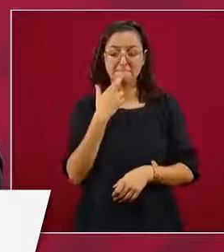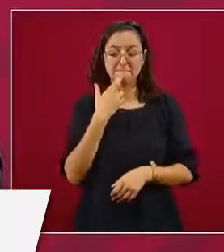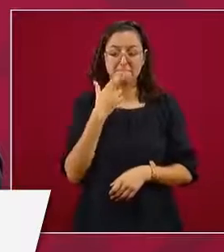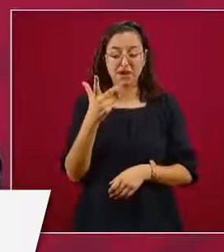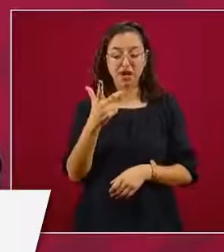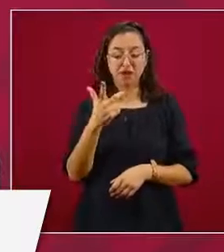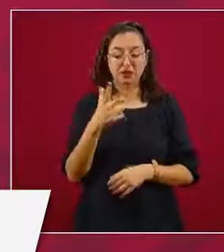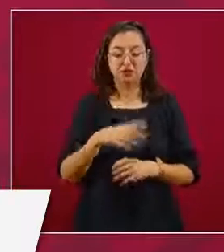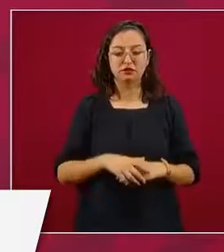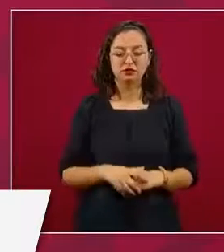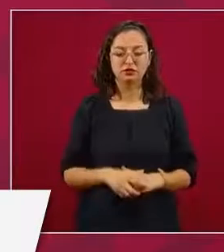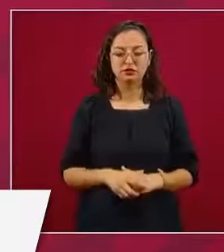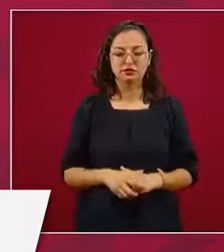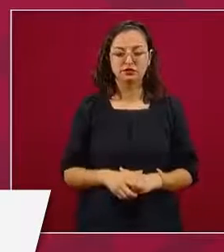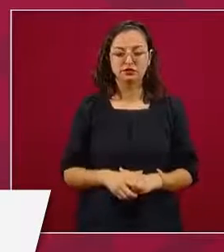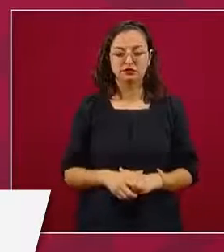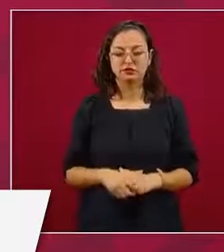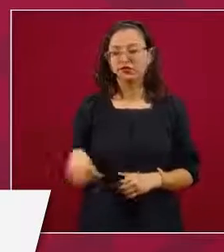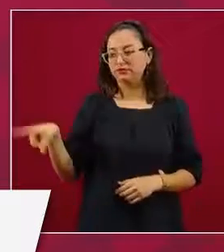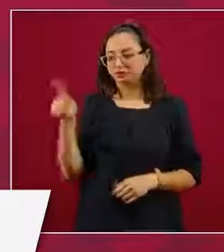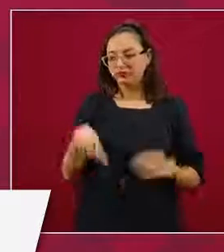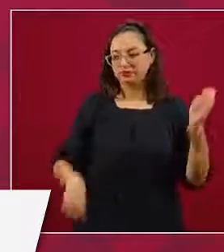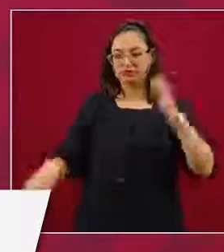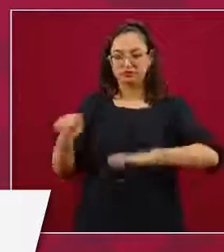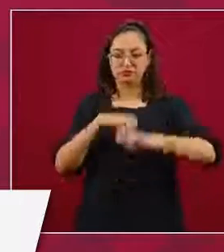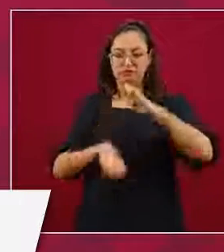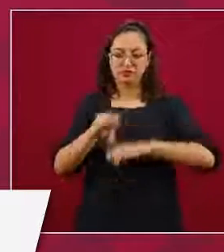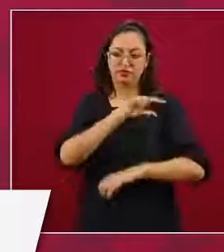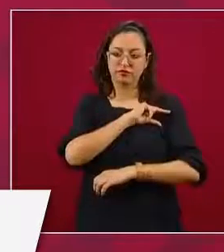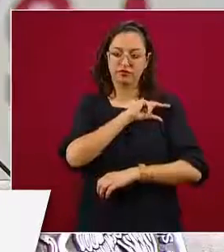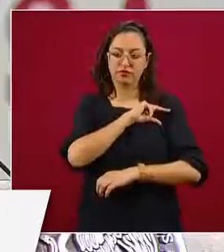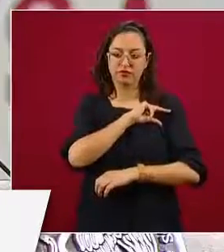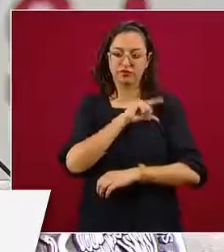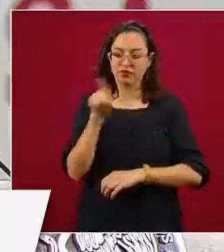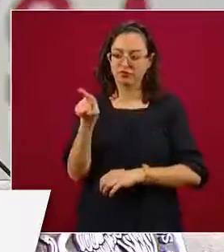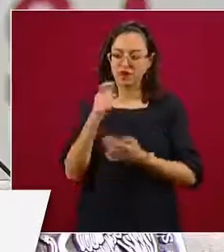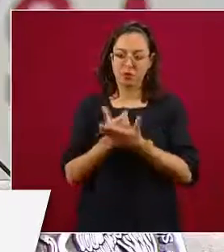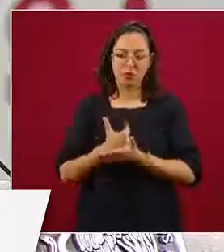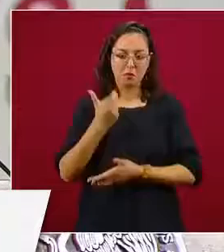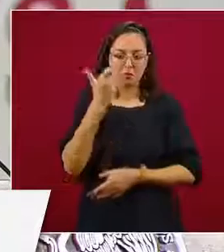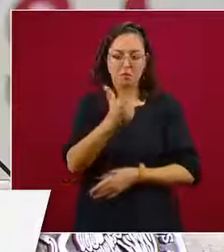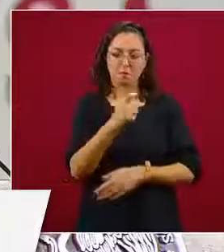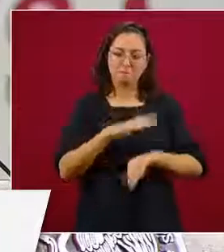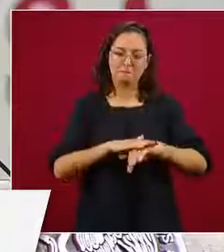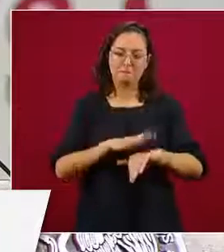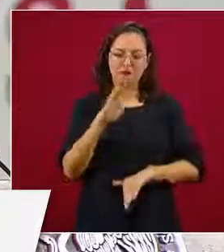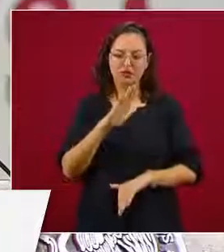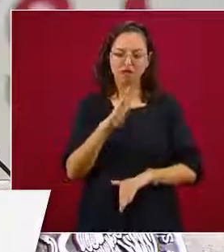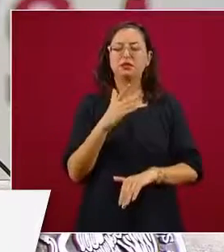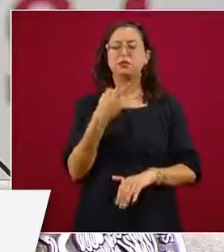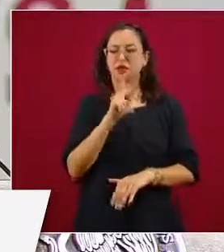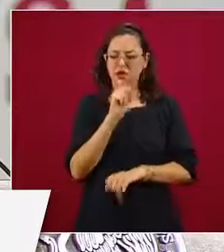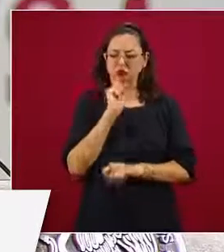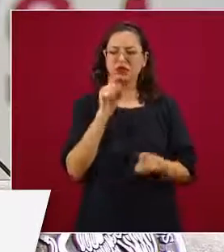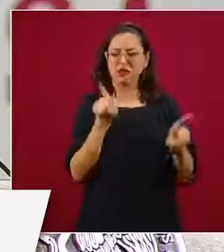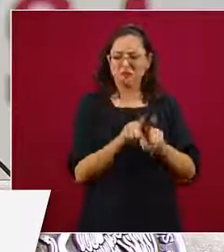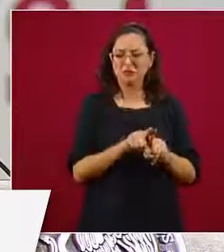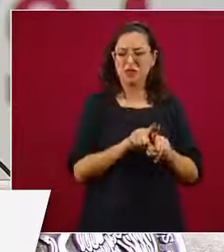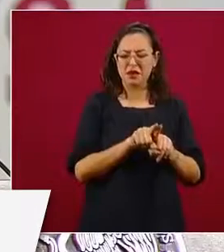Es el sector privado el que tiene la mayor aportación, aunque también el sector público,